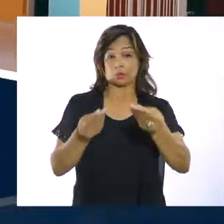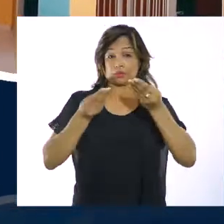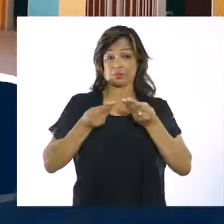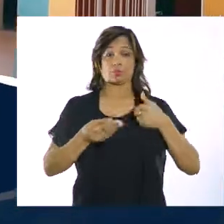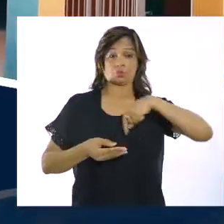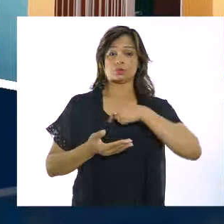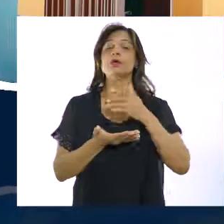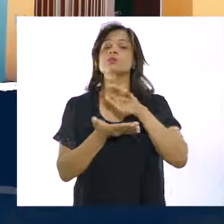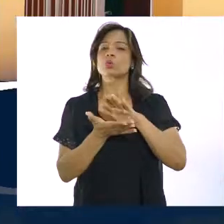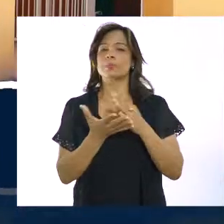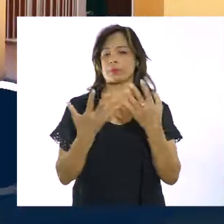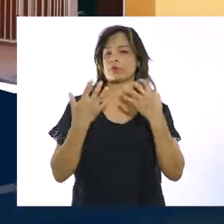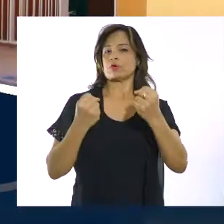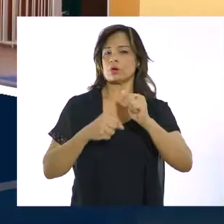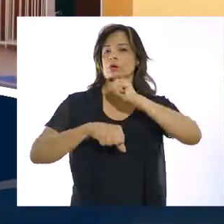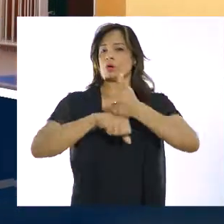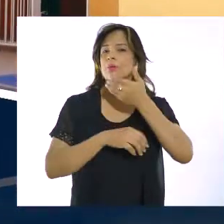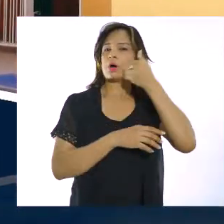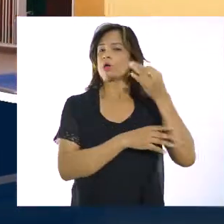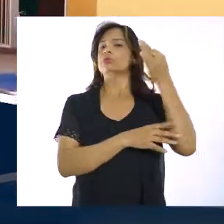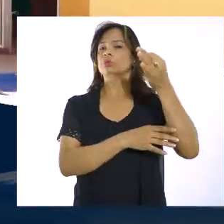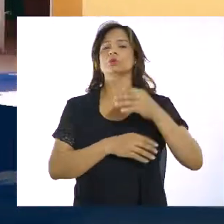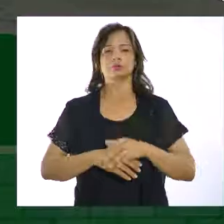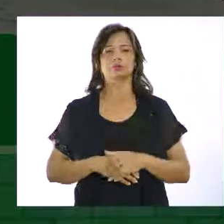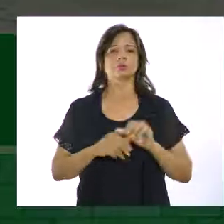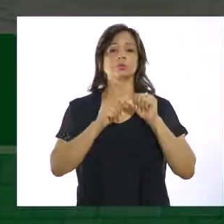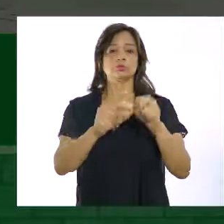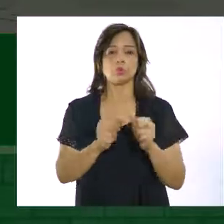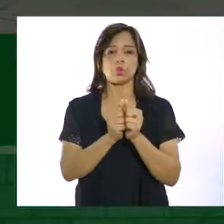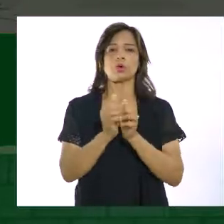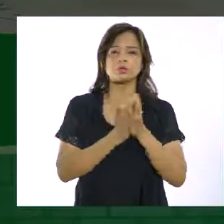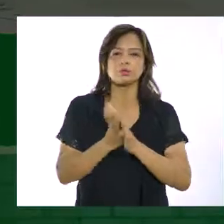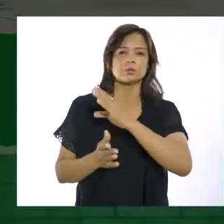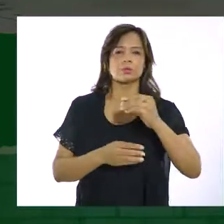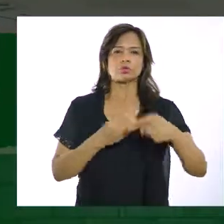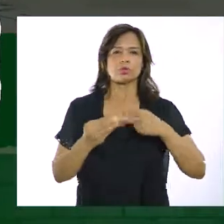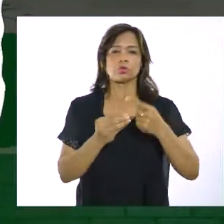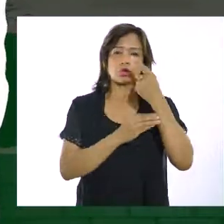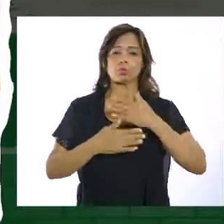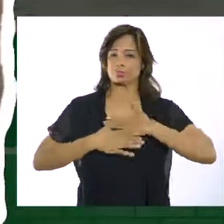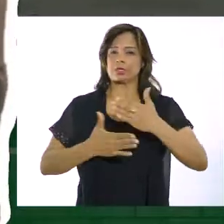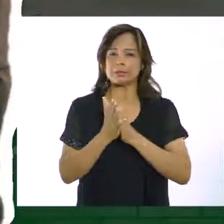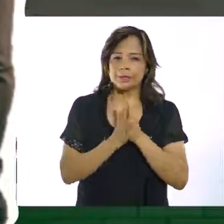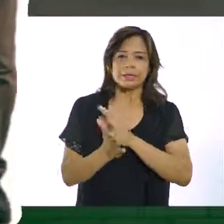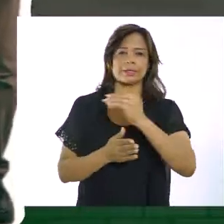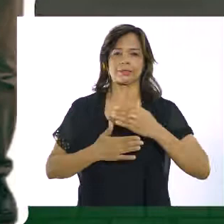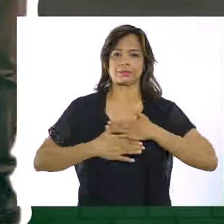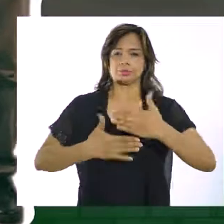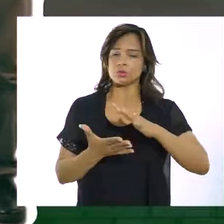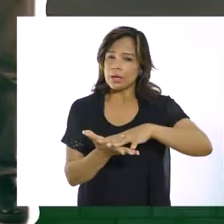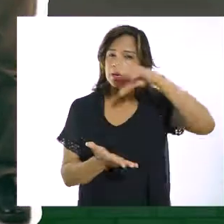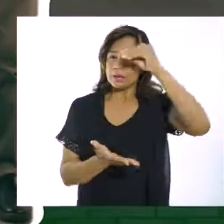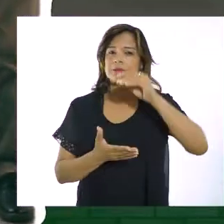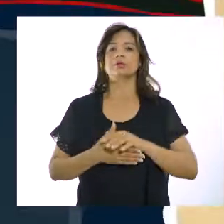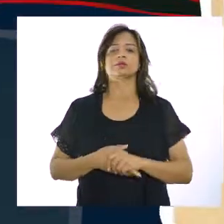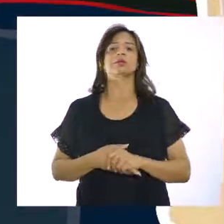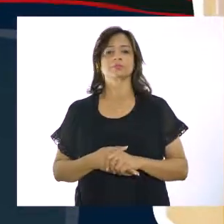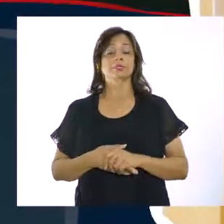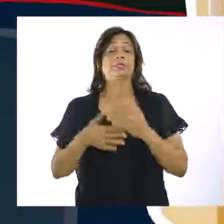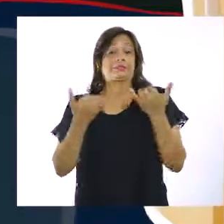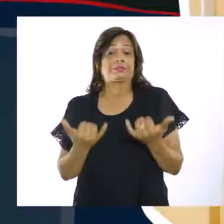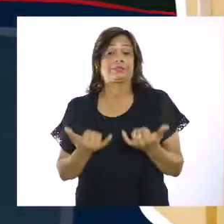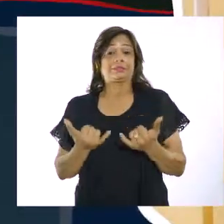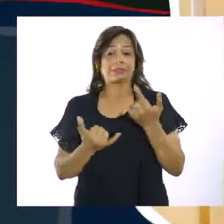herramientas que nos brinda nuestra escuela para forjar un mejor futuro. Regresemos con entusiasmo y sobre todo con muchas ganas y disposición de aprender.